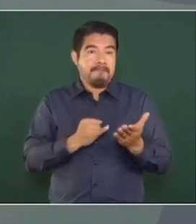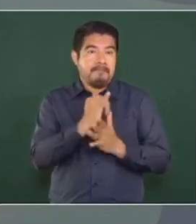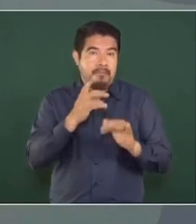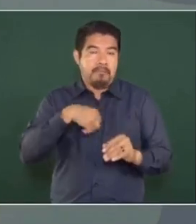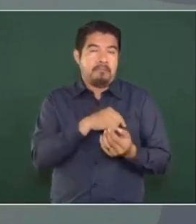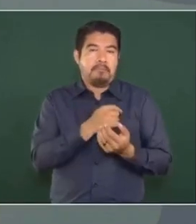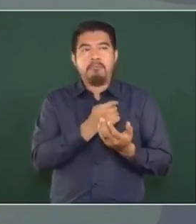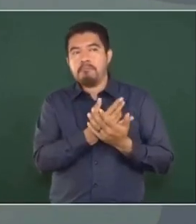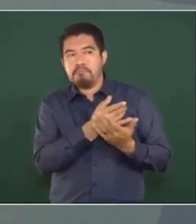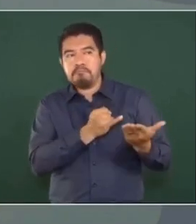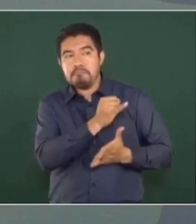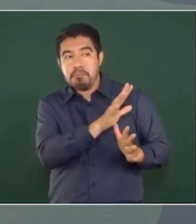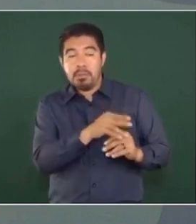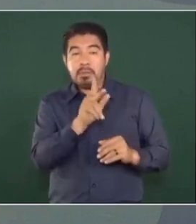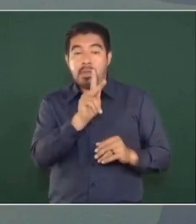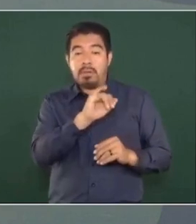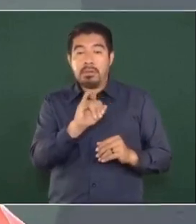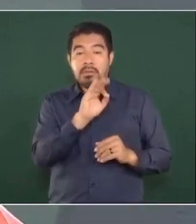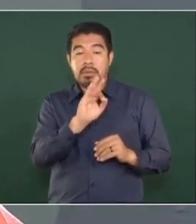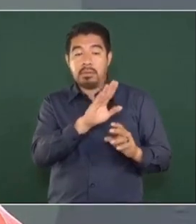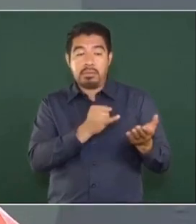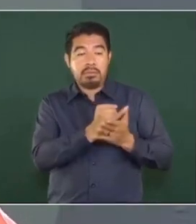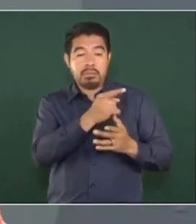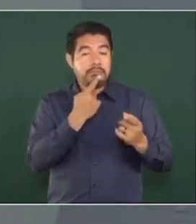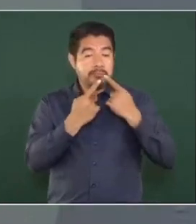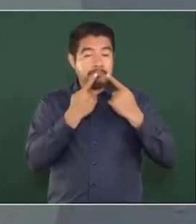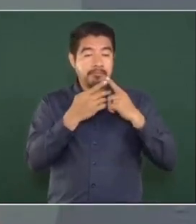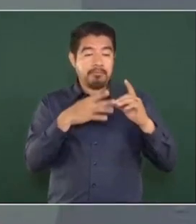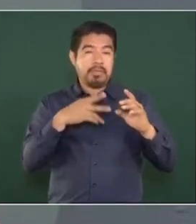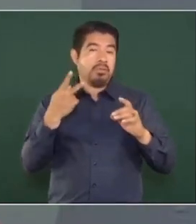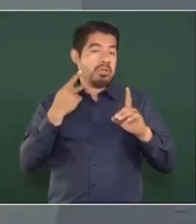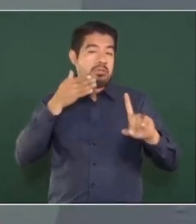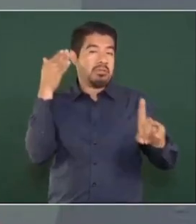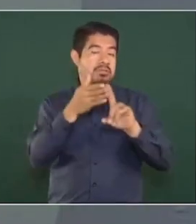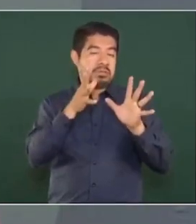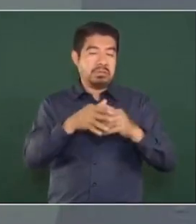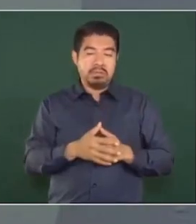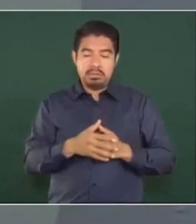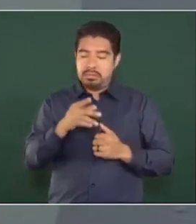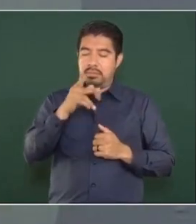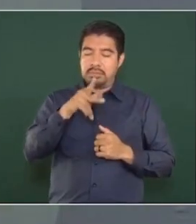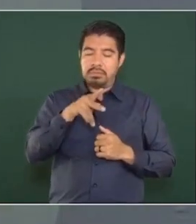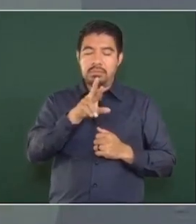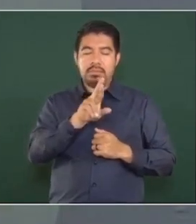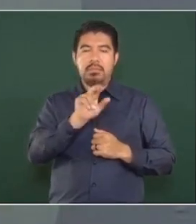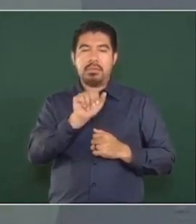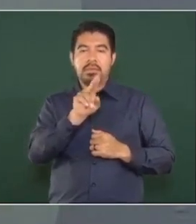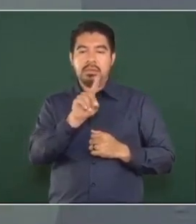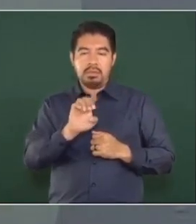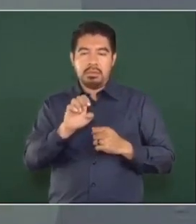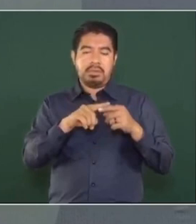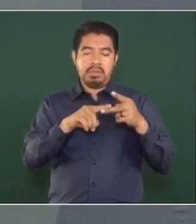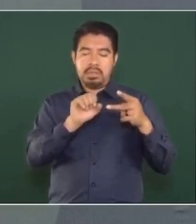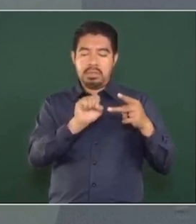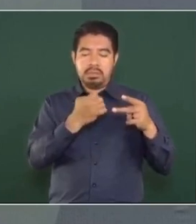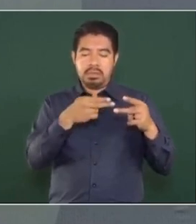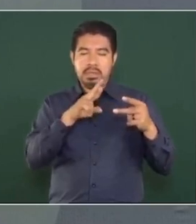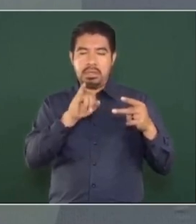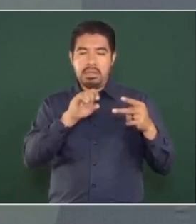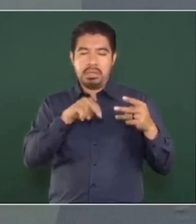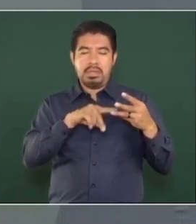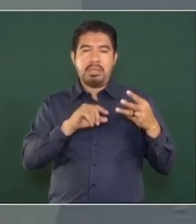esperar. Es un asunto del Poder Judicial, desde luego, con propósitos políticos. Es Krause, es Sheridan, es Lore de Mola.